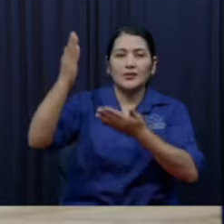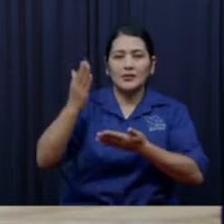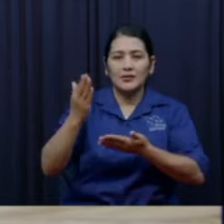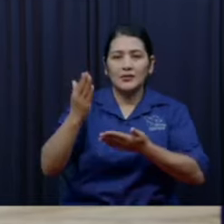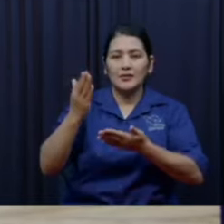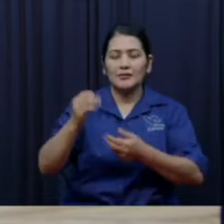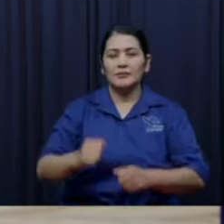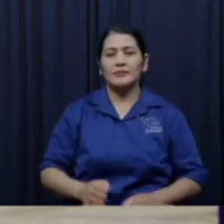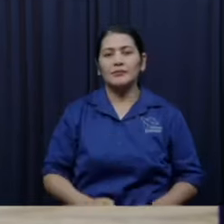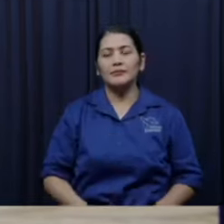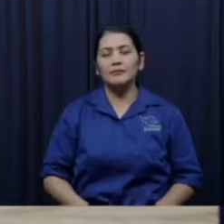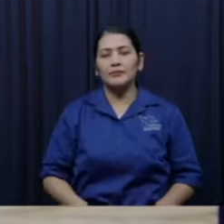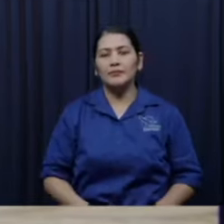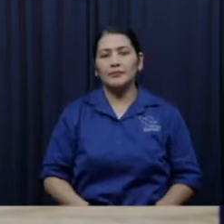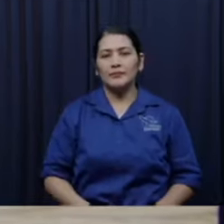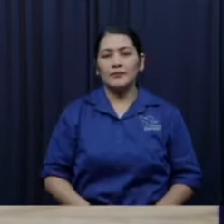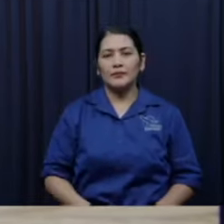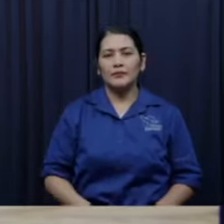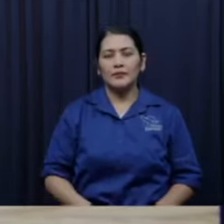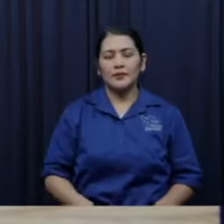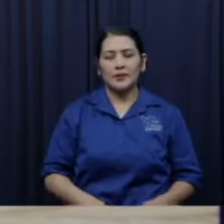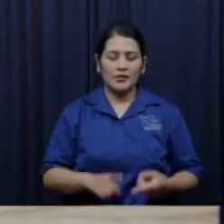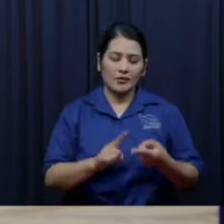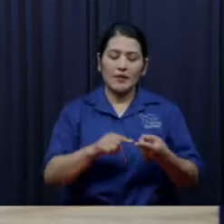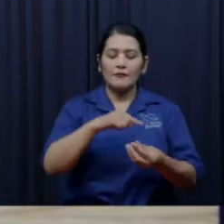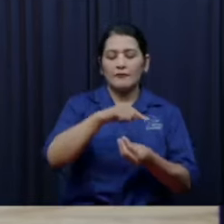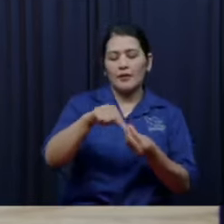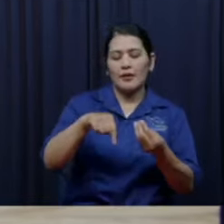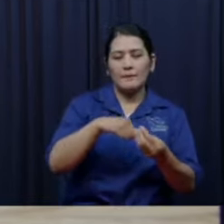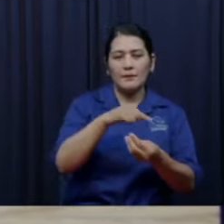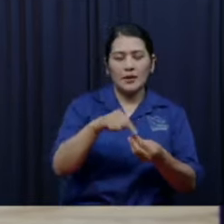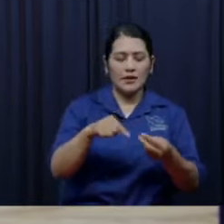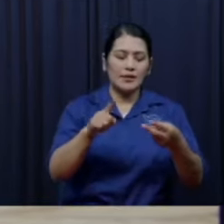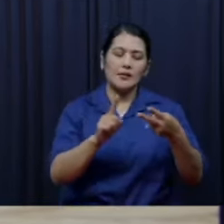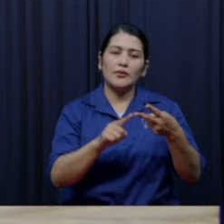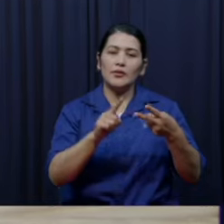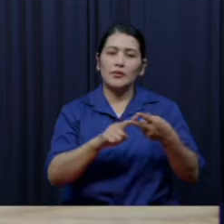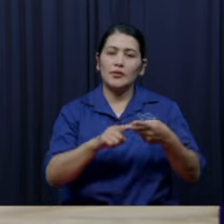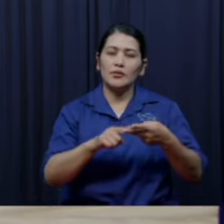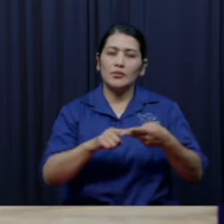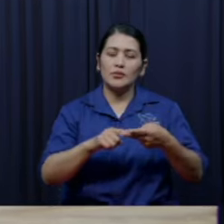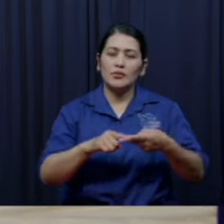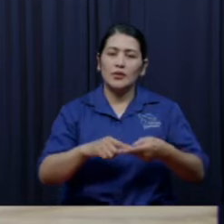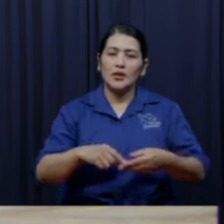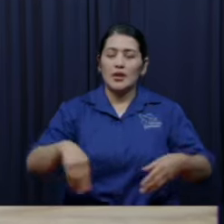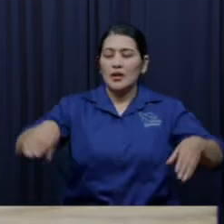tu familia tu cónyuge es un tesoro